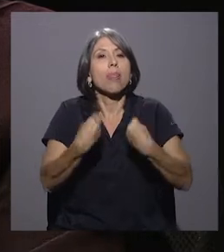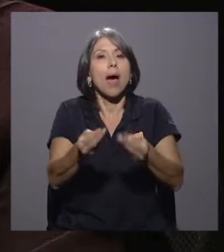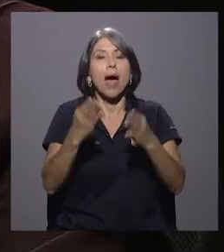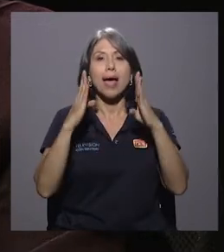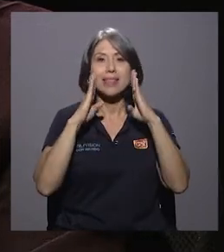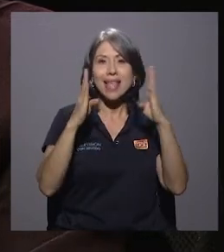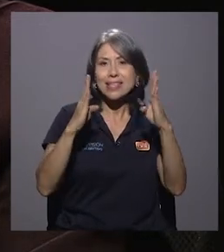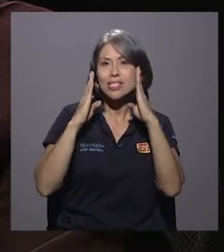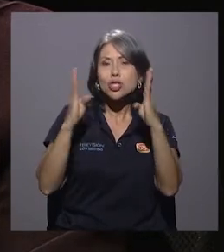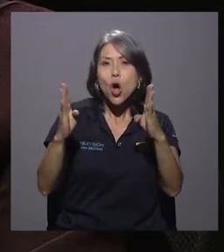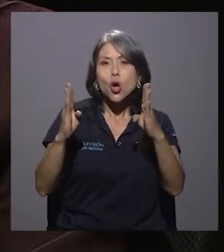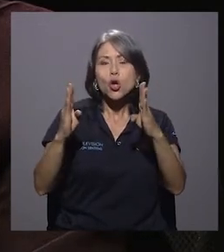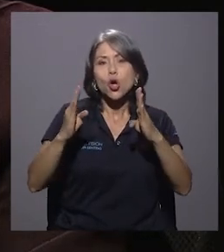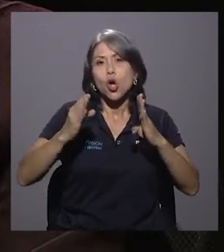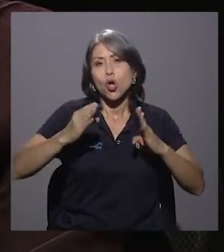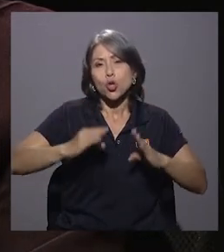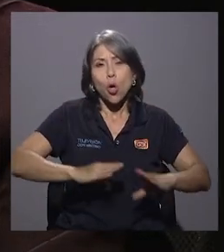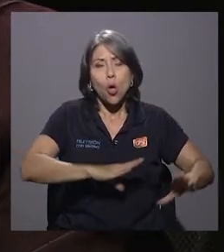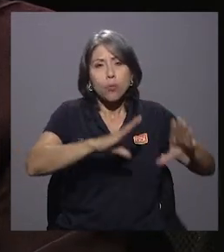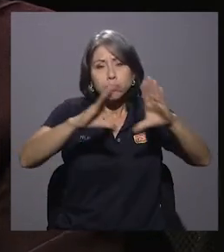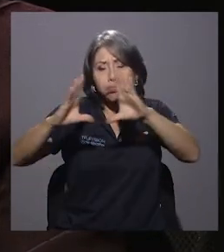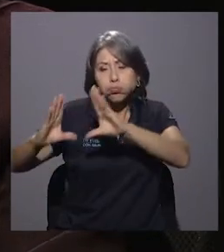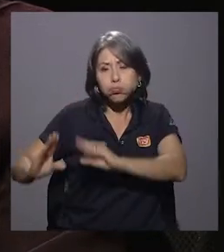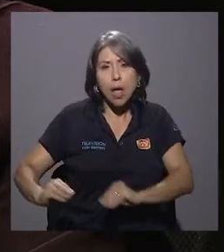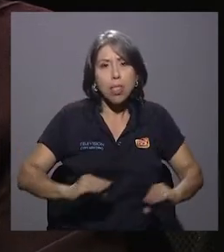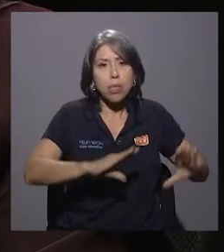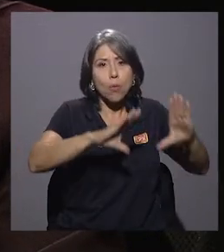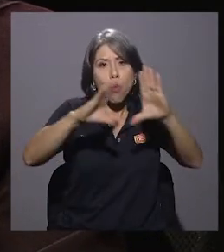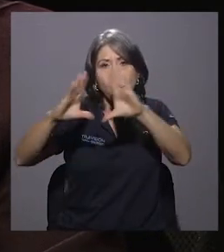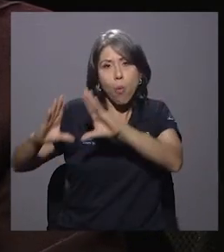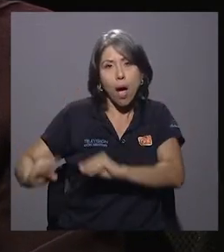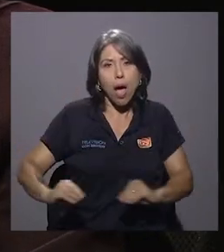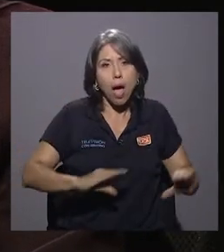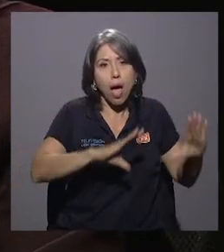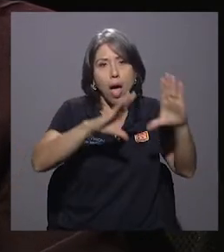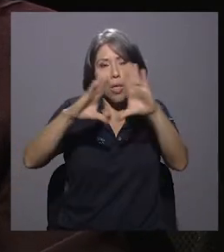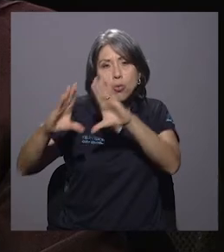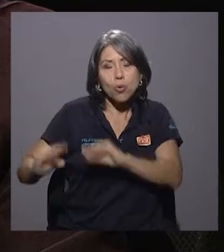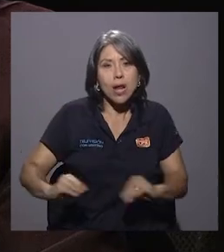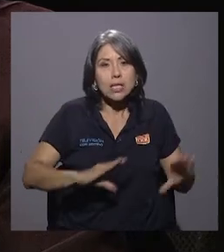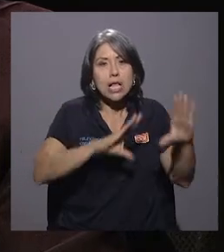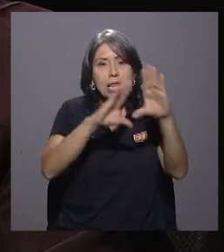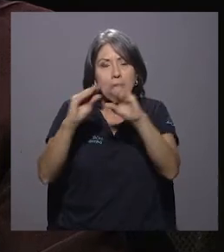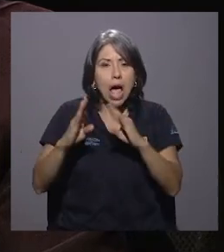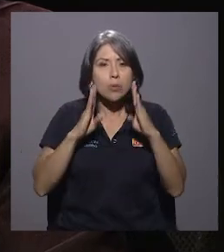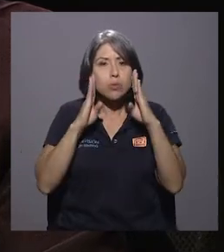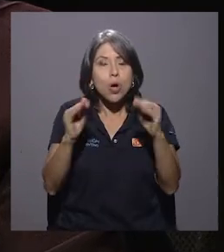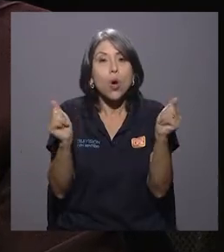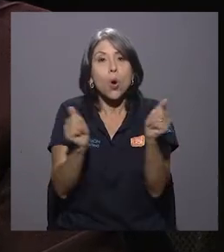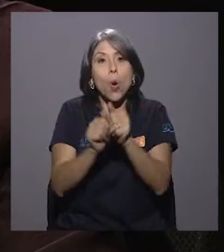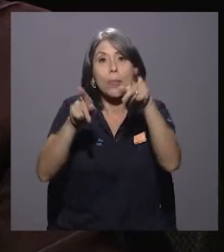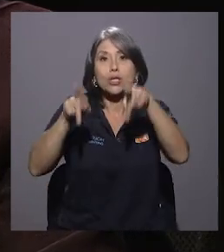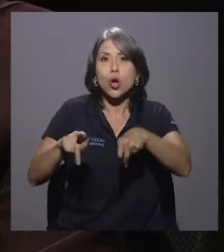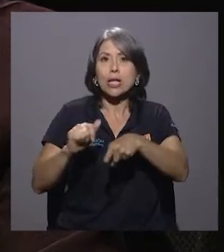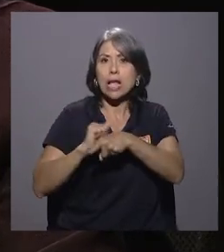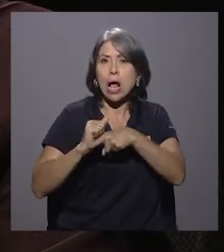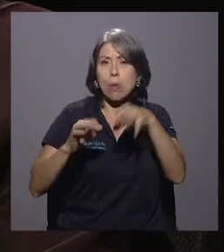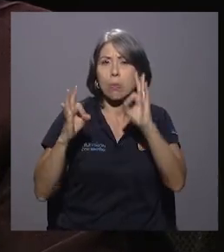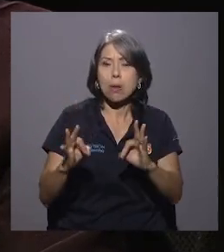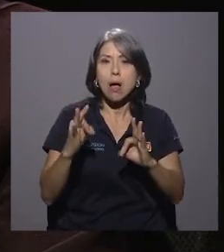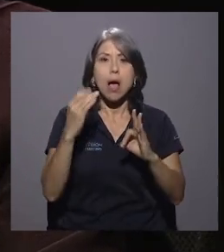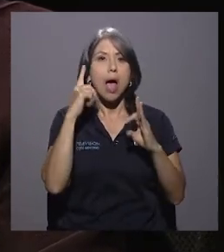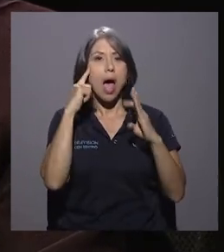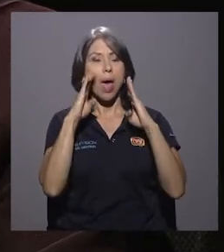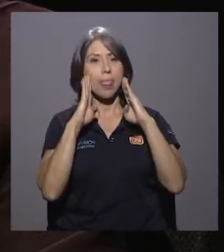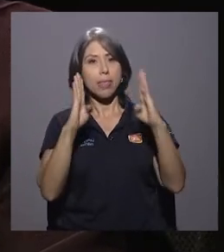las 24 horas del día con personal capacitado para atender situaciones de urgencia y